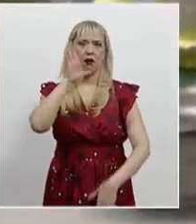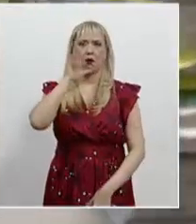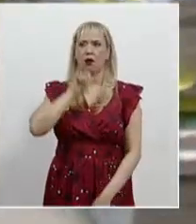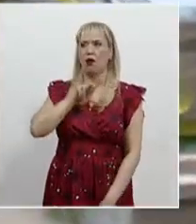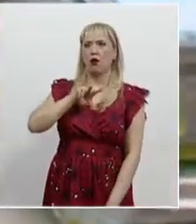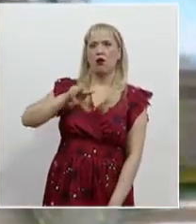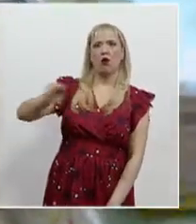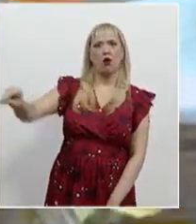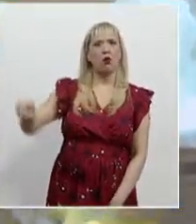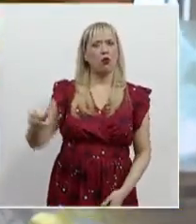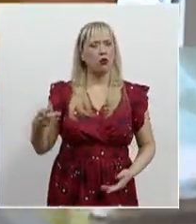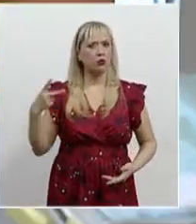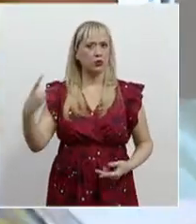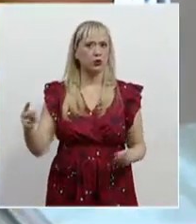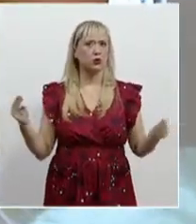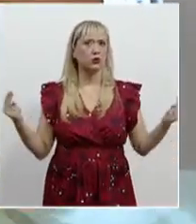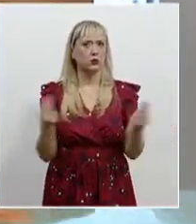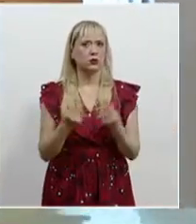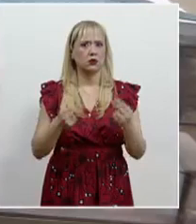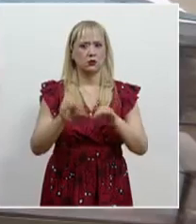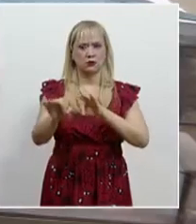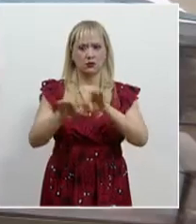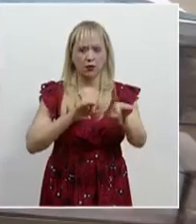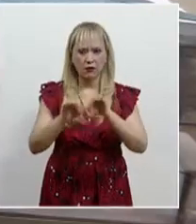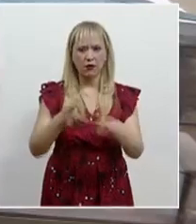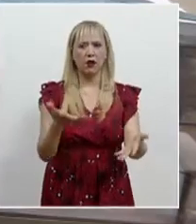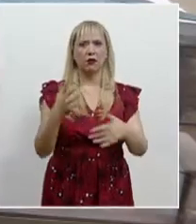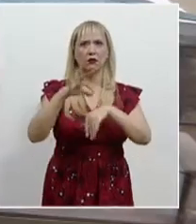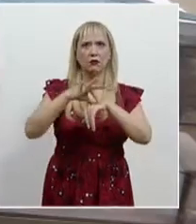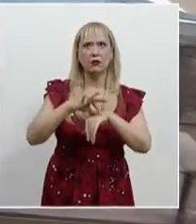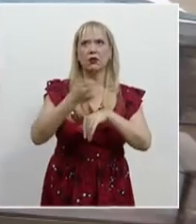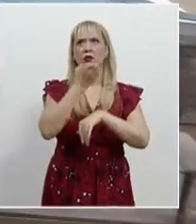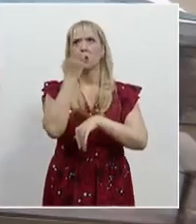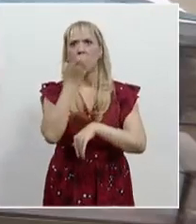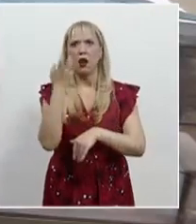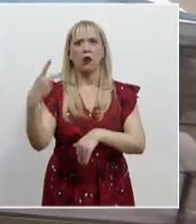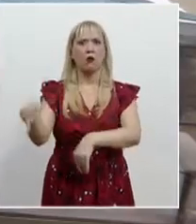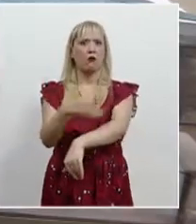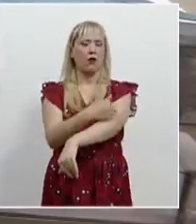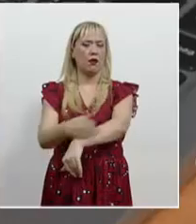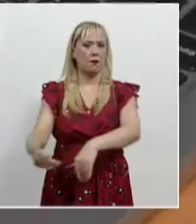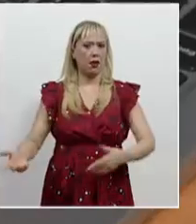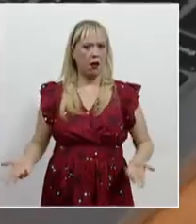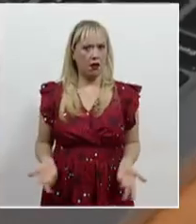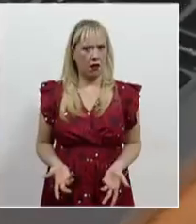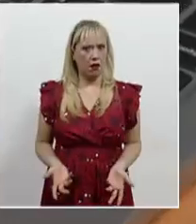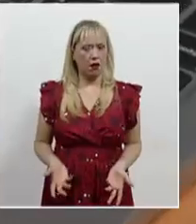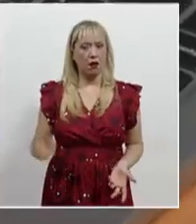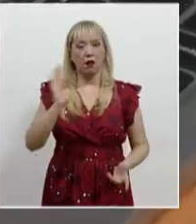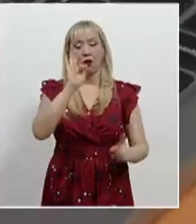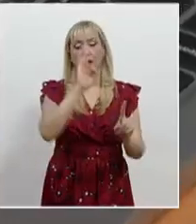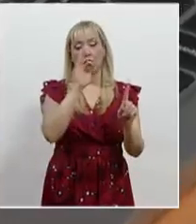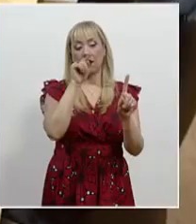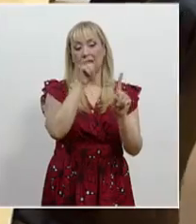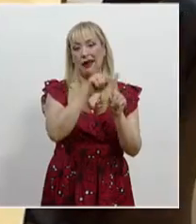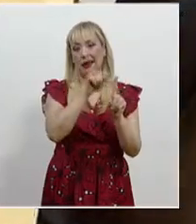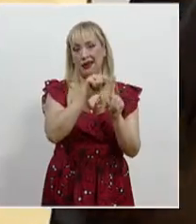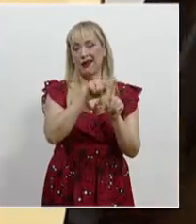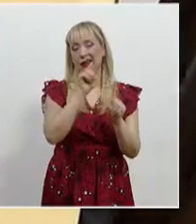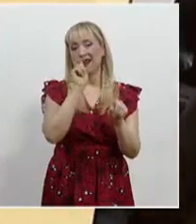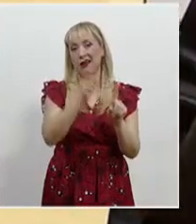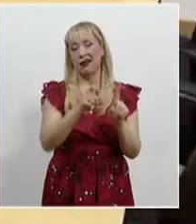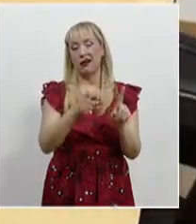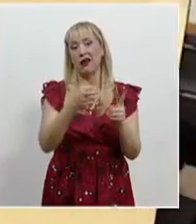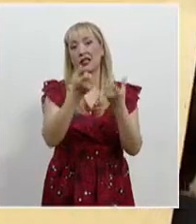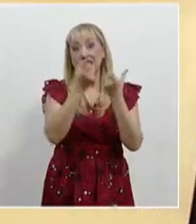de satisfacer sus necesidades más básicas y las de su familia. Si el responsable directo o solidario es un